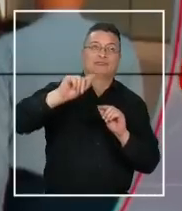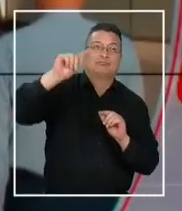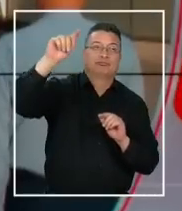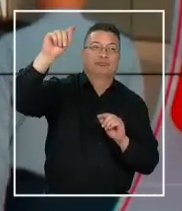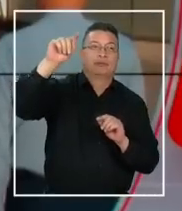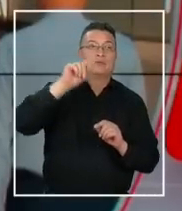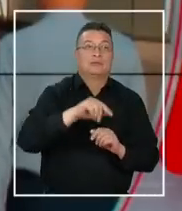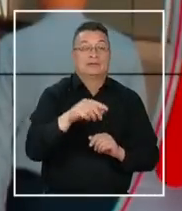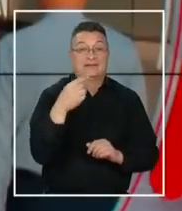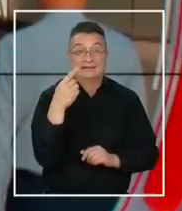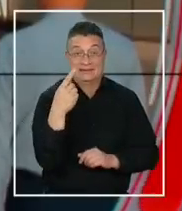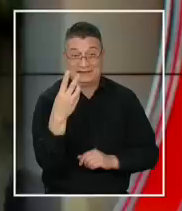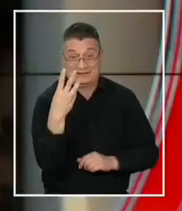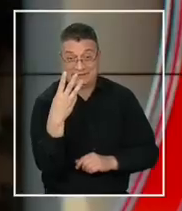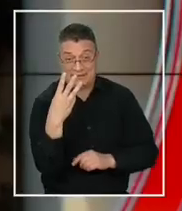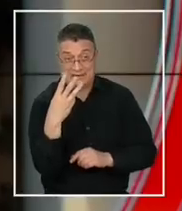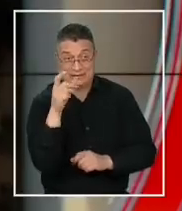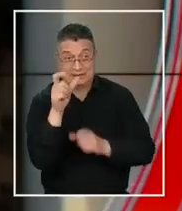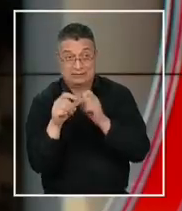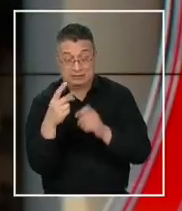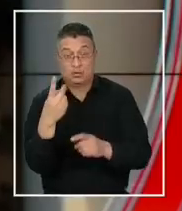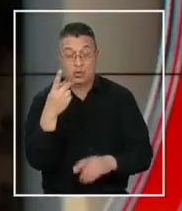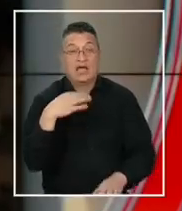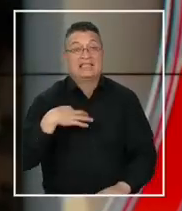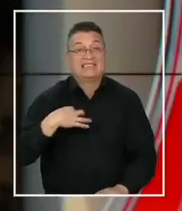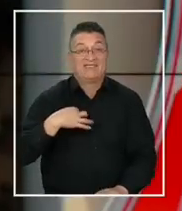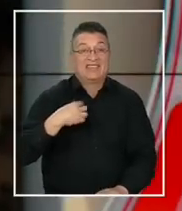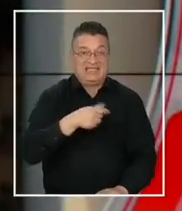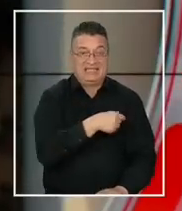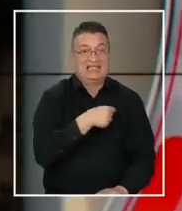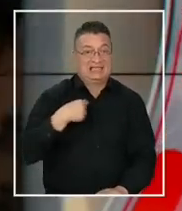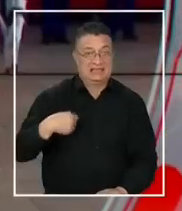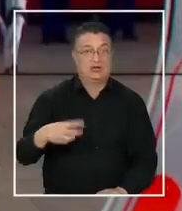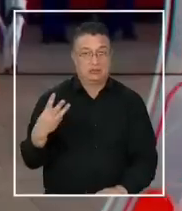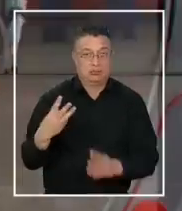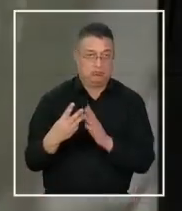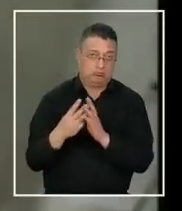taikonautas, uno de ellos el primer civil chino en llegar al espacio.